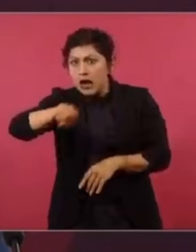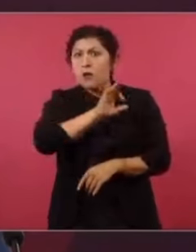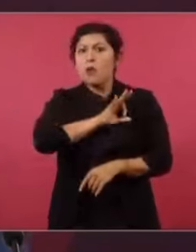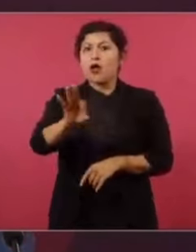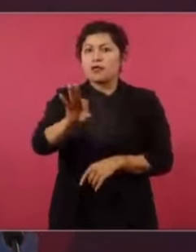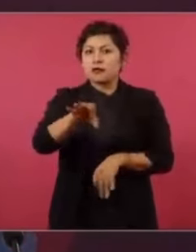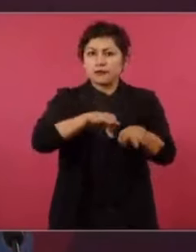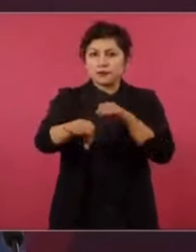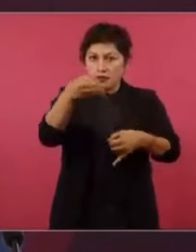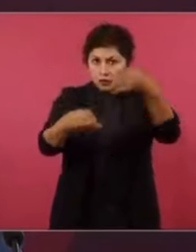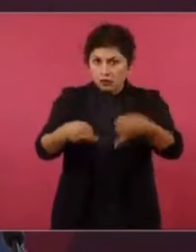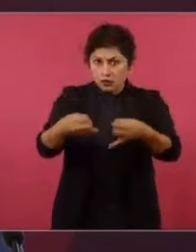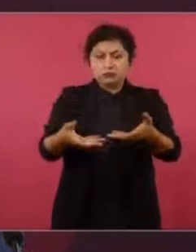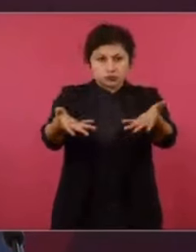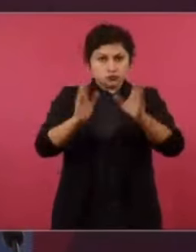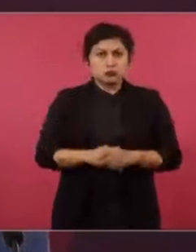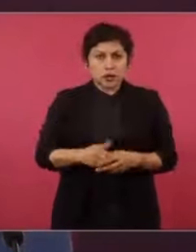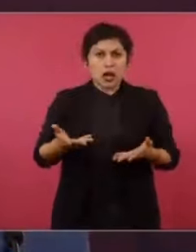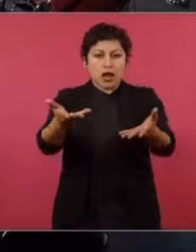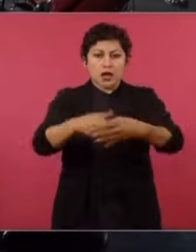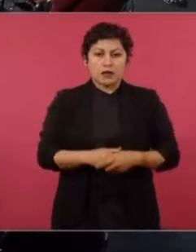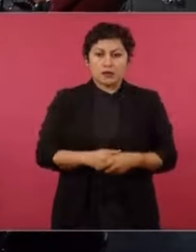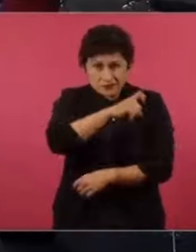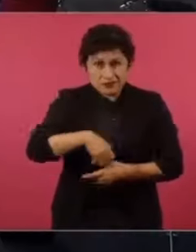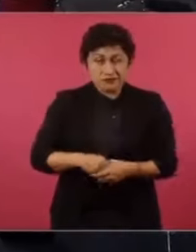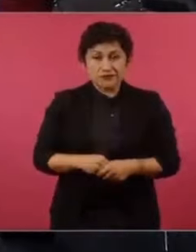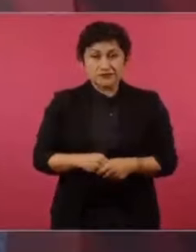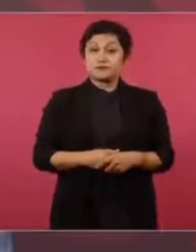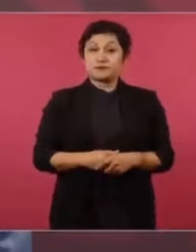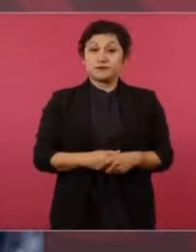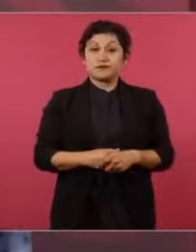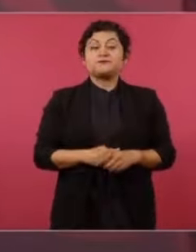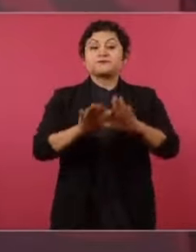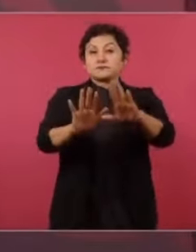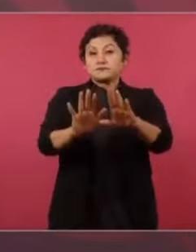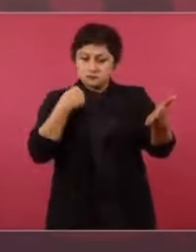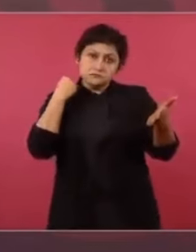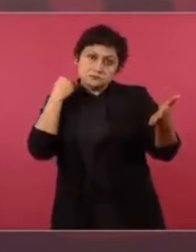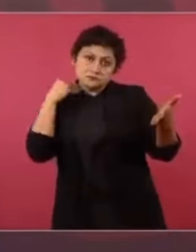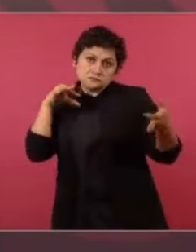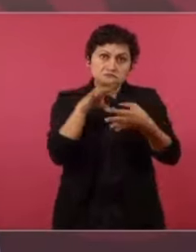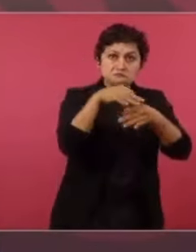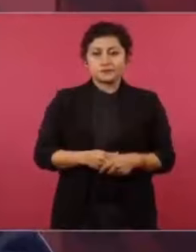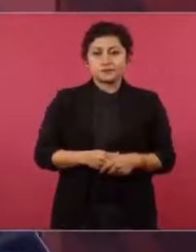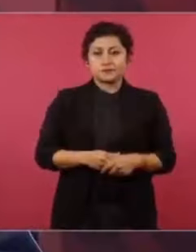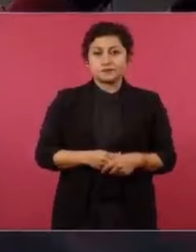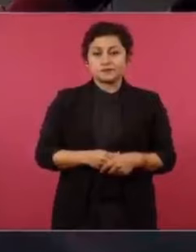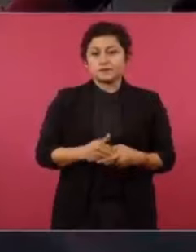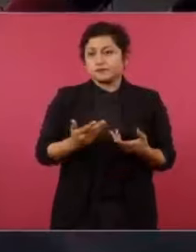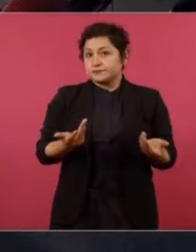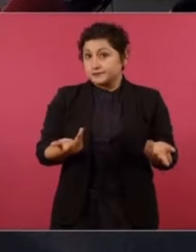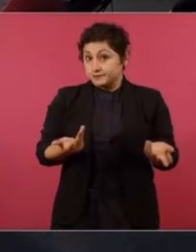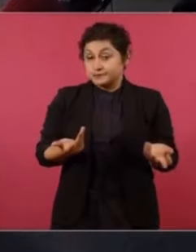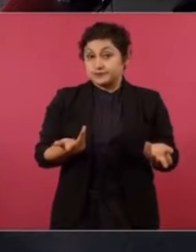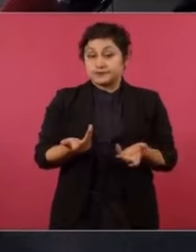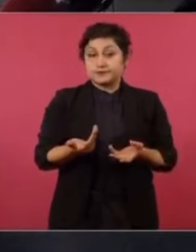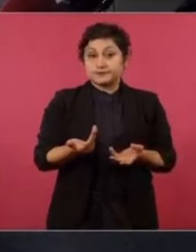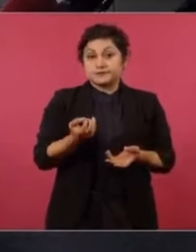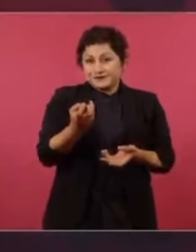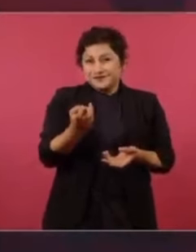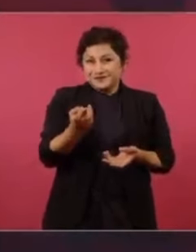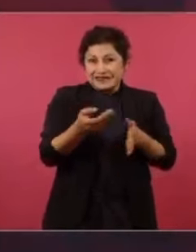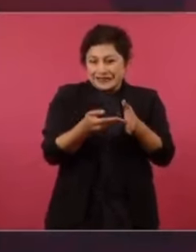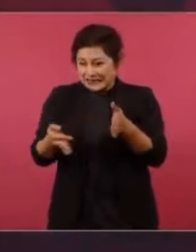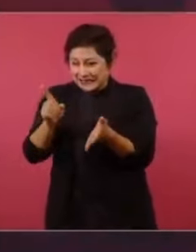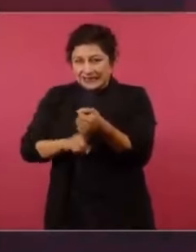de un juez. ¿Qué es muy compleja la impartición de justicia? Cuando se actúa con rectitud y no por consigna. Entonces, todo eso se